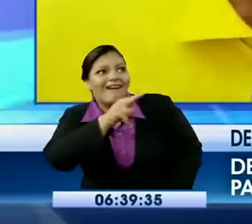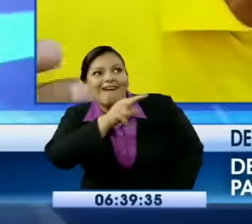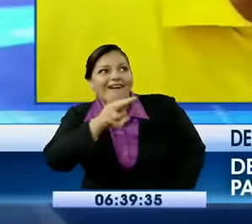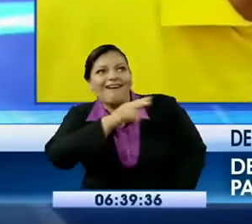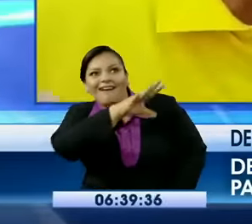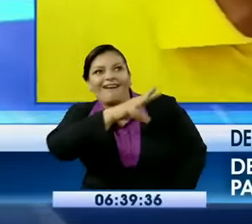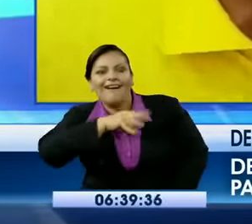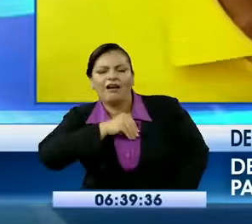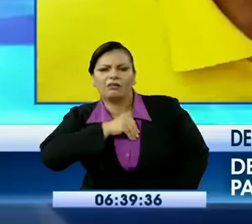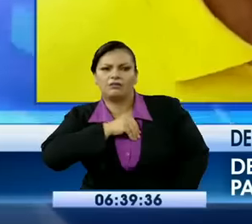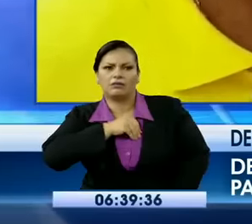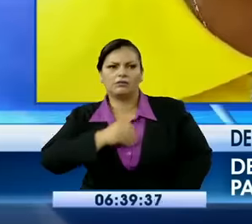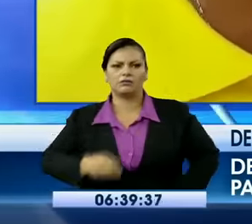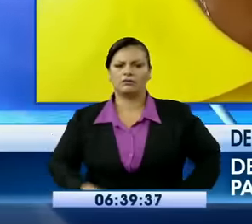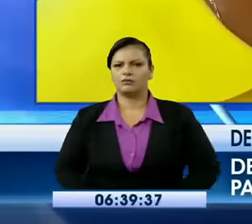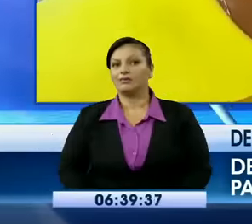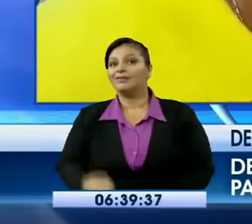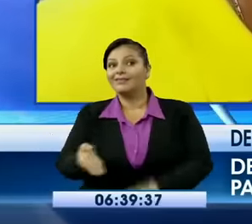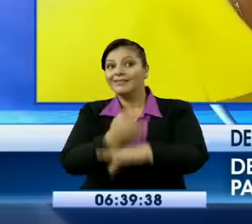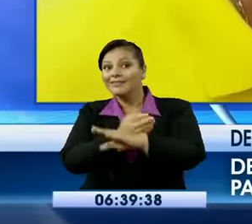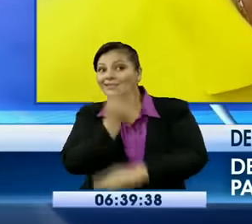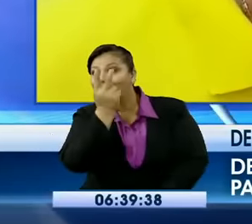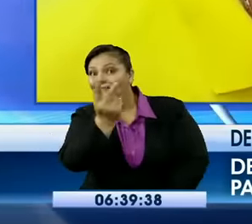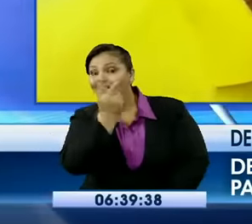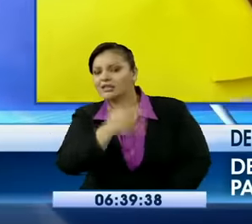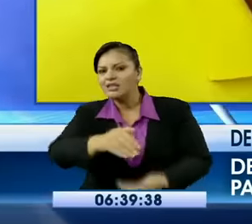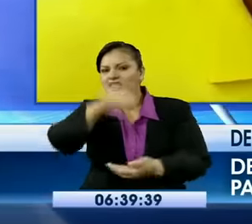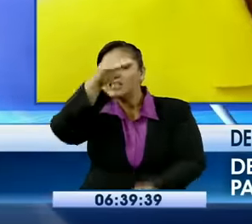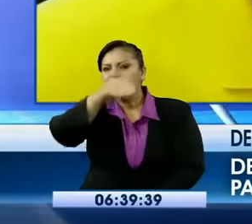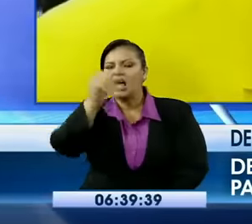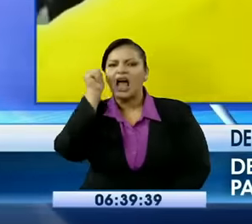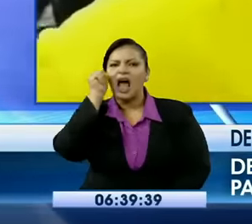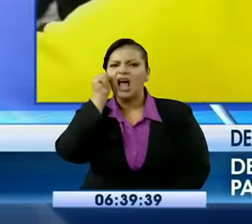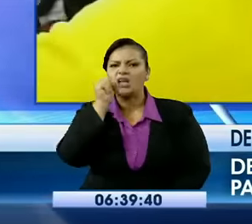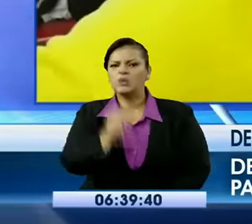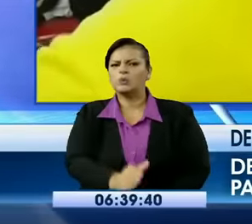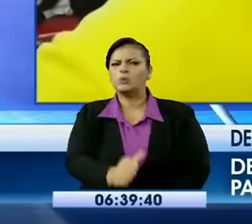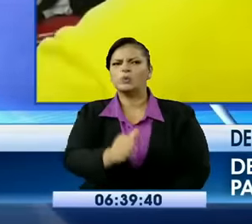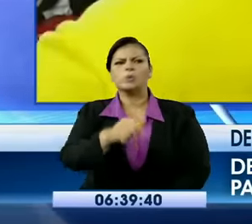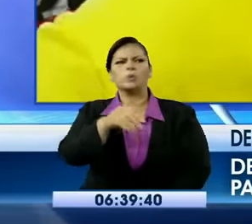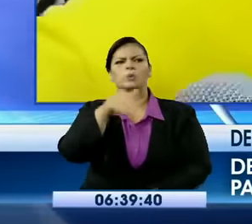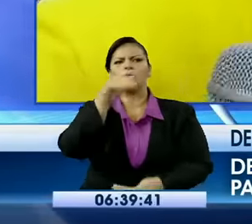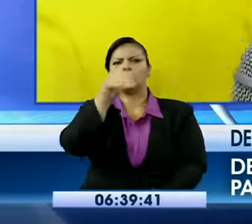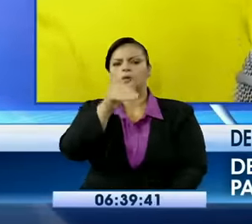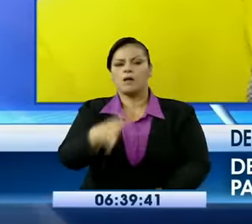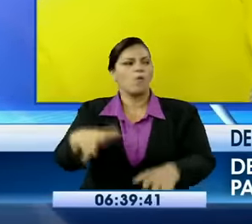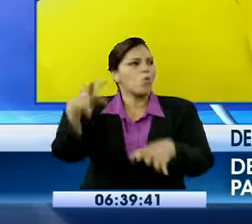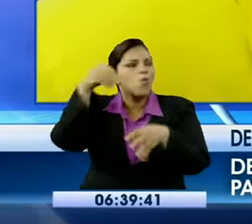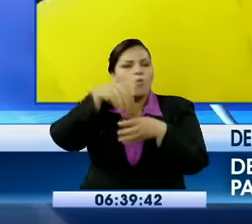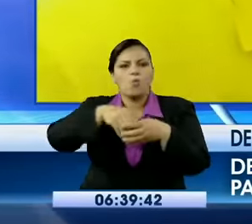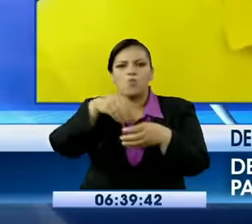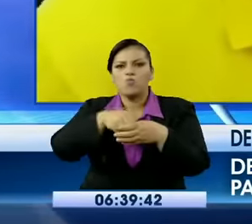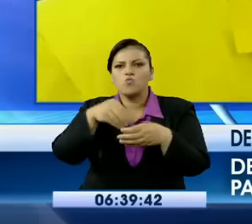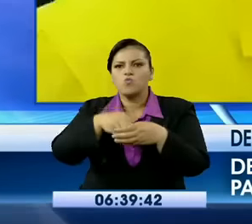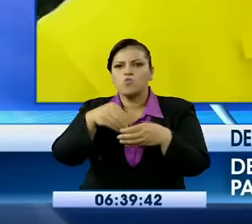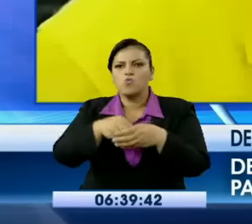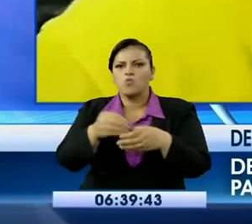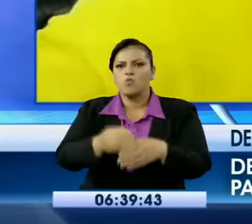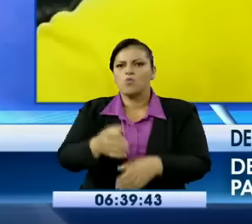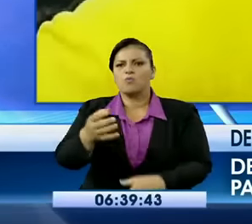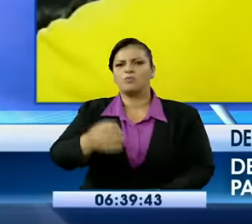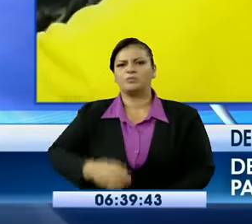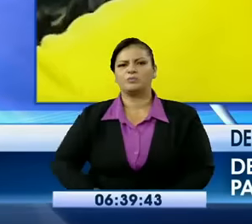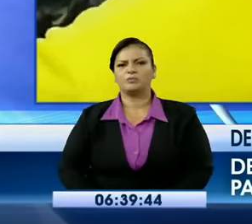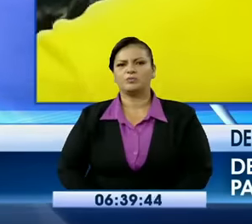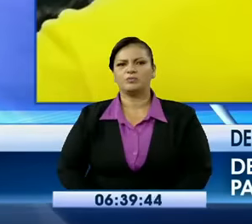ni siquiera, ni si hasta los micrófonos los quieren incautar. No dejan entrar con hebillas, no dejan entrar con cotellas, no dejan entrar...